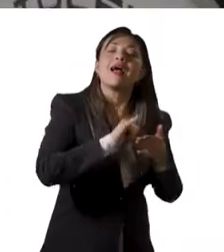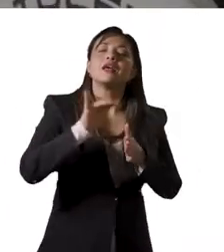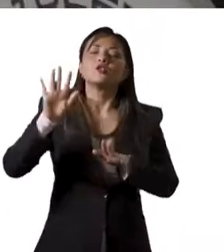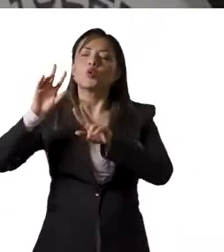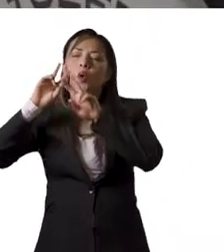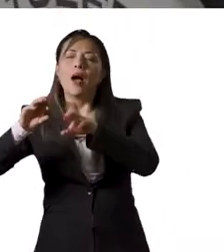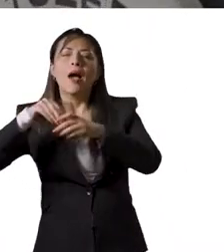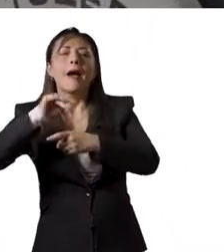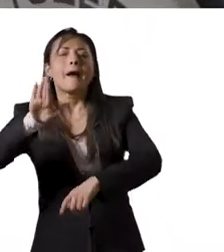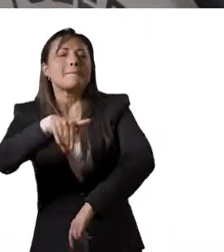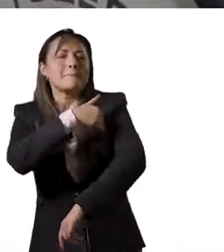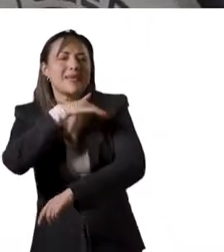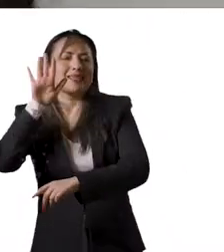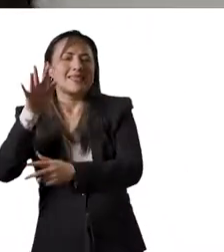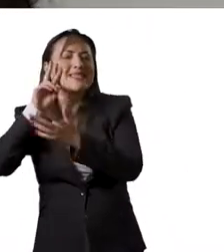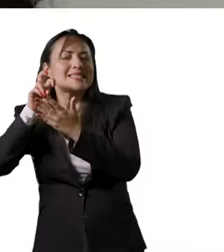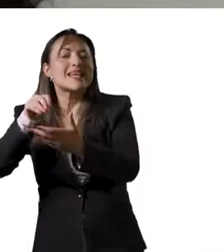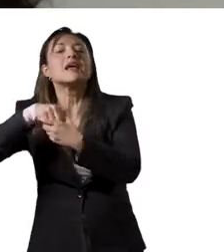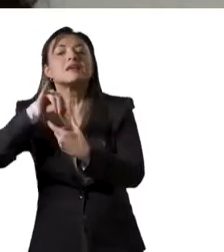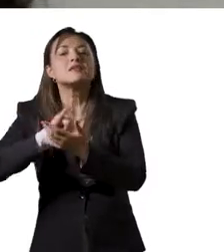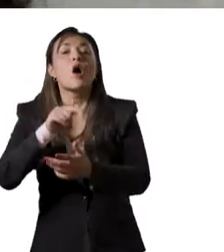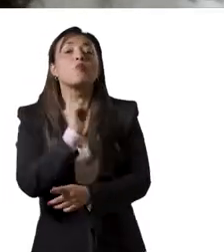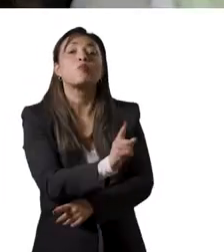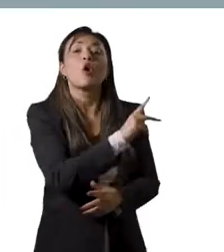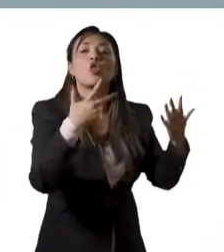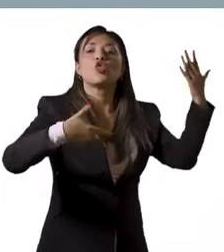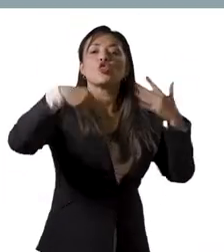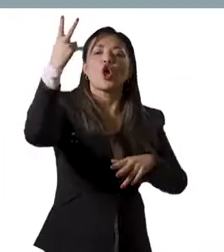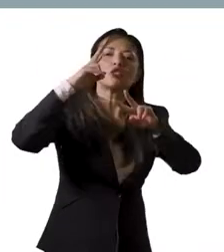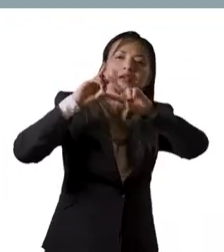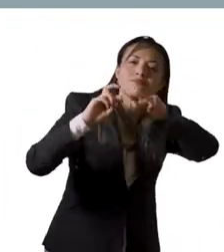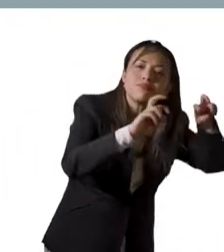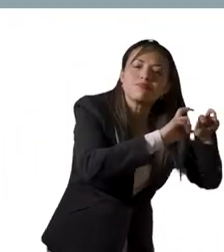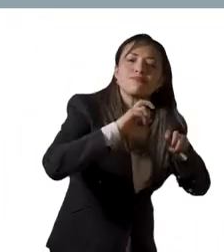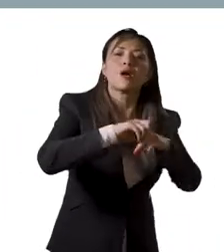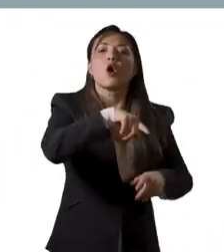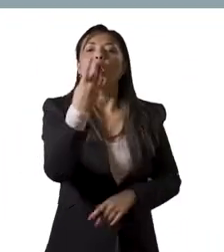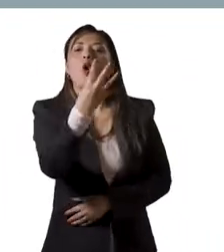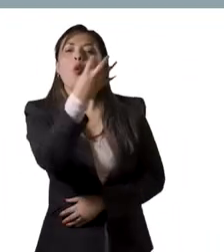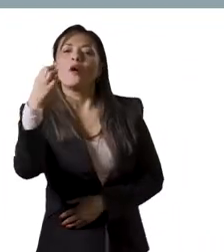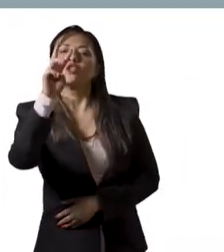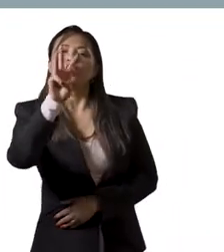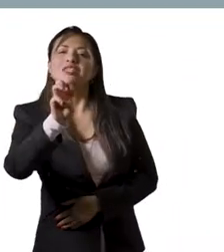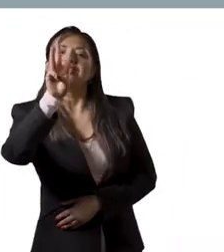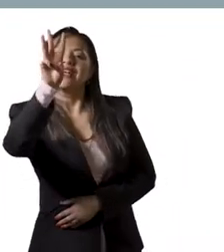clasificación de 1.000 ciencias, la universidad cuenta con 12 investigadores eméritos,